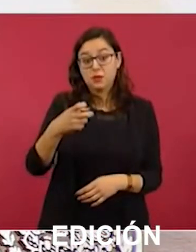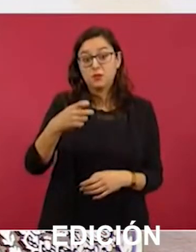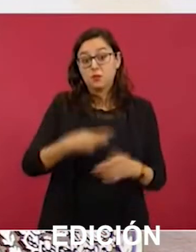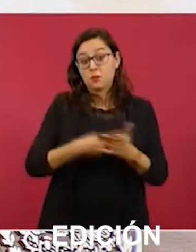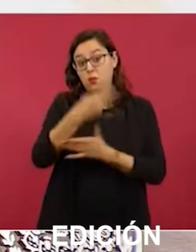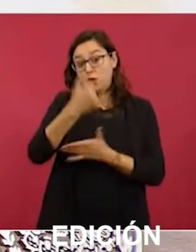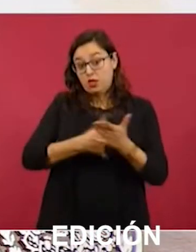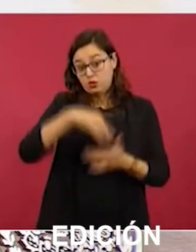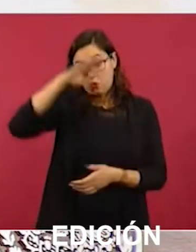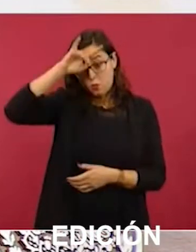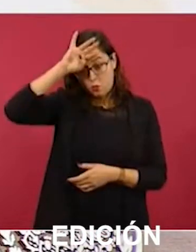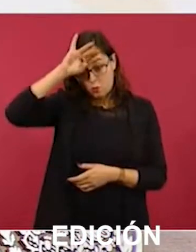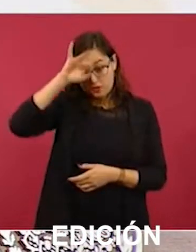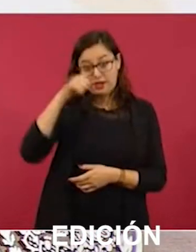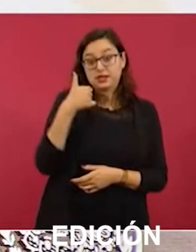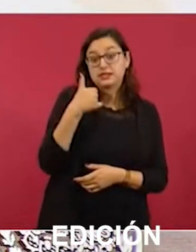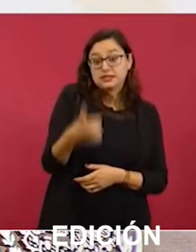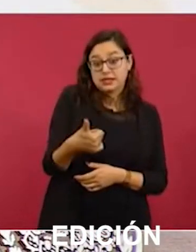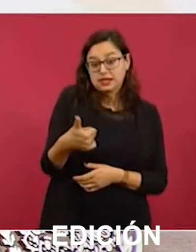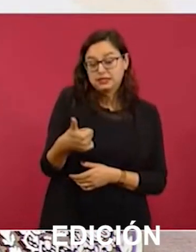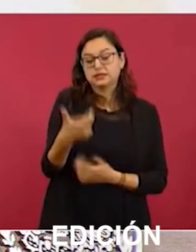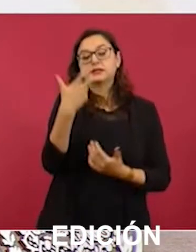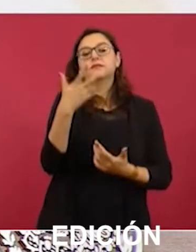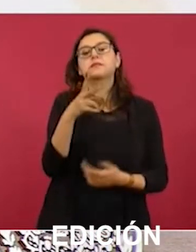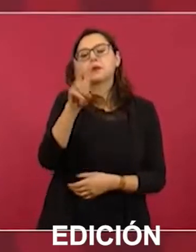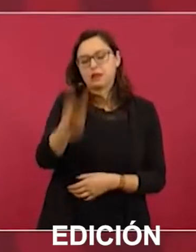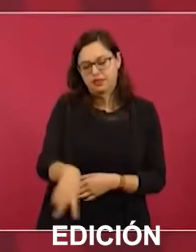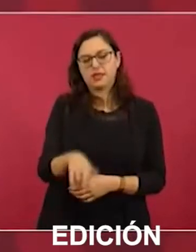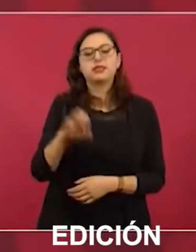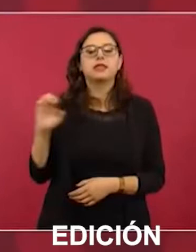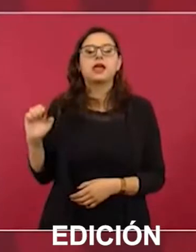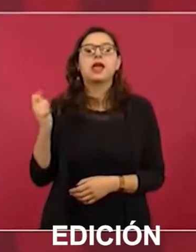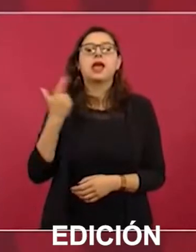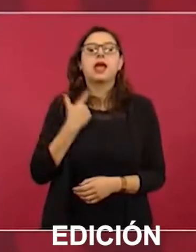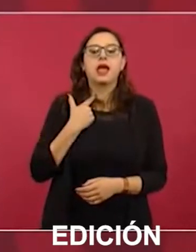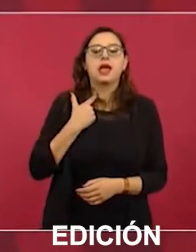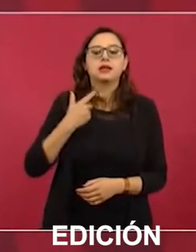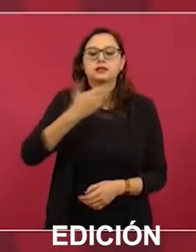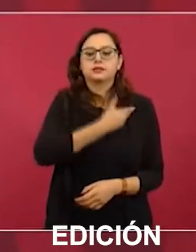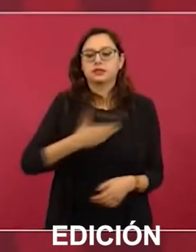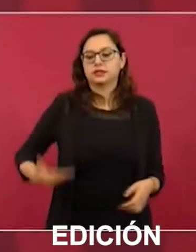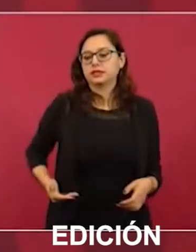que lo promovió mucho una empresa